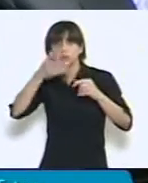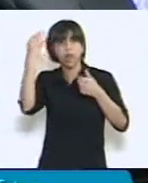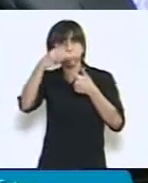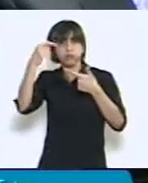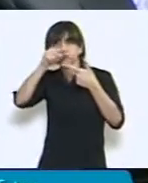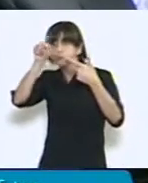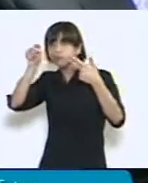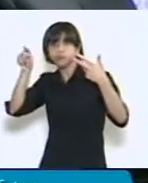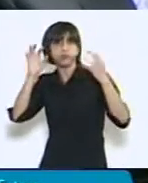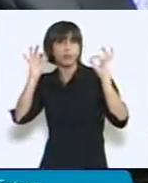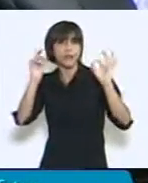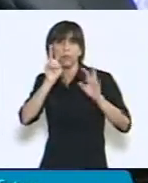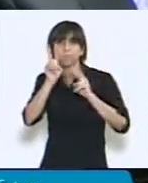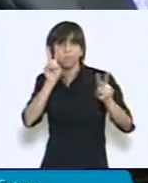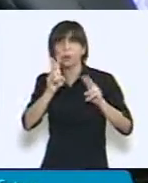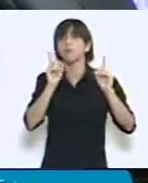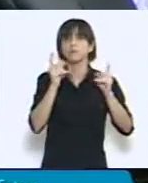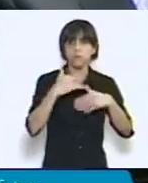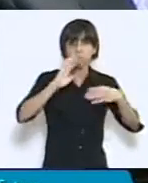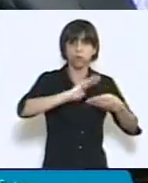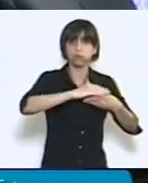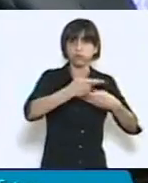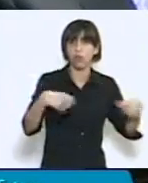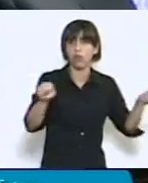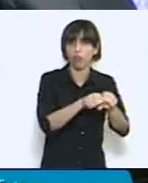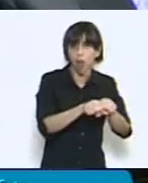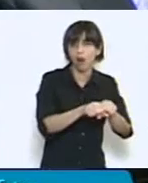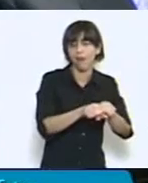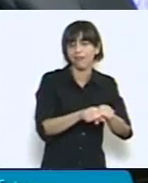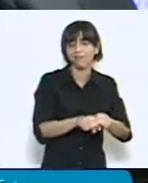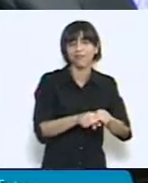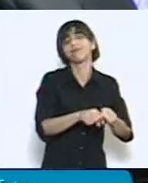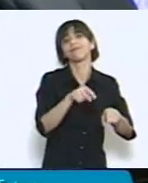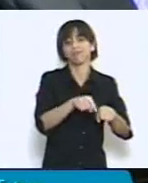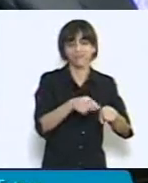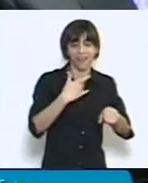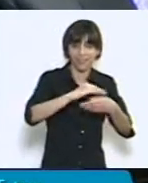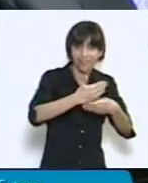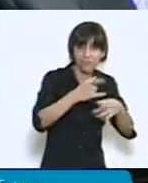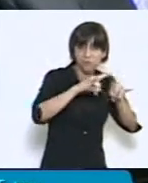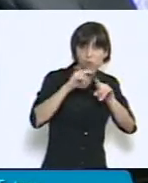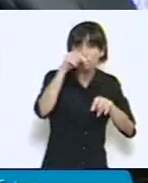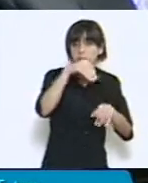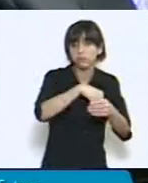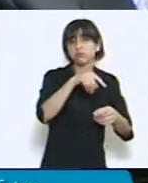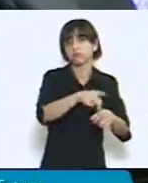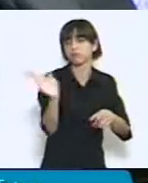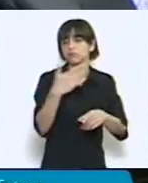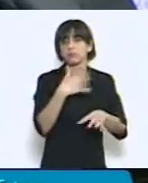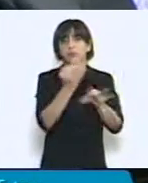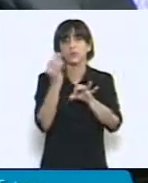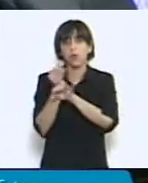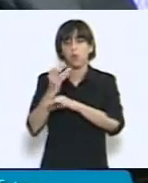inclusión digital Conectar Igualdad, los docentes y alumnos secundarios ya recibieron 82